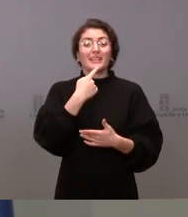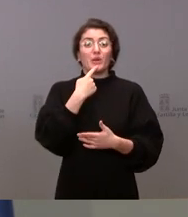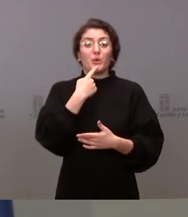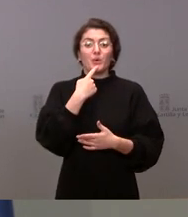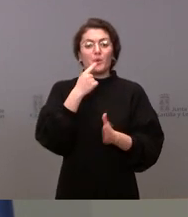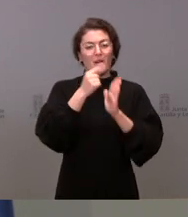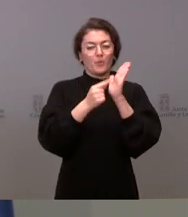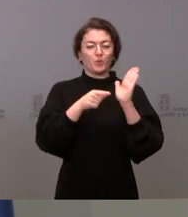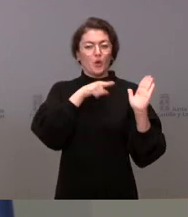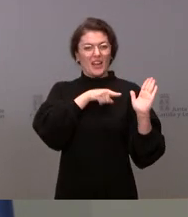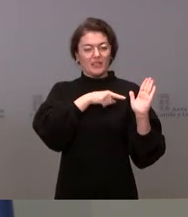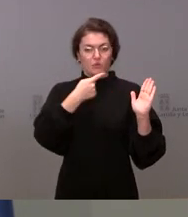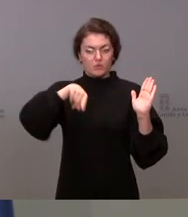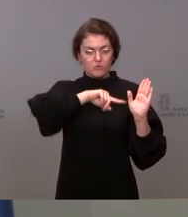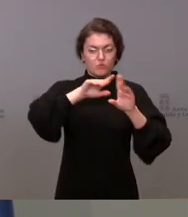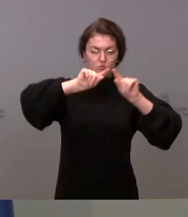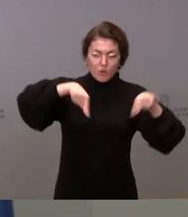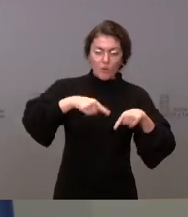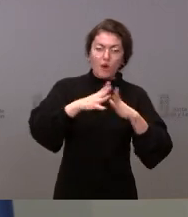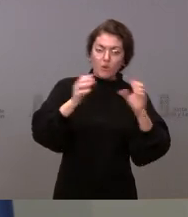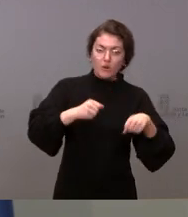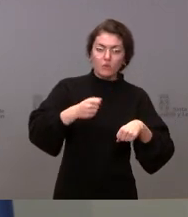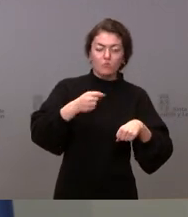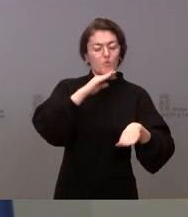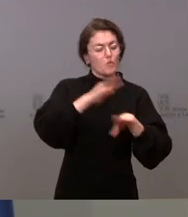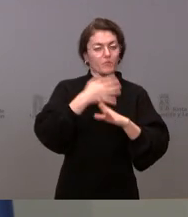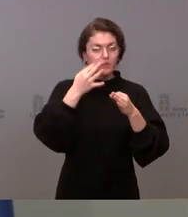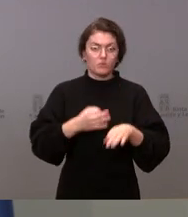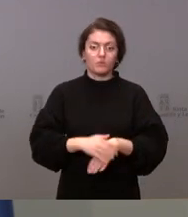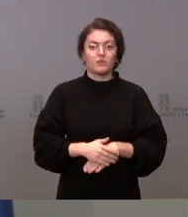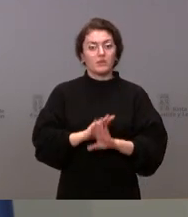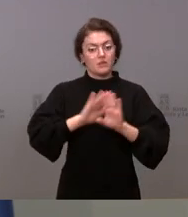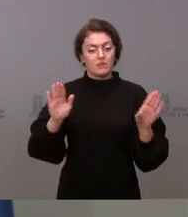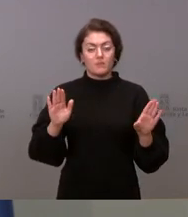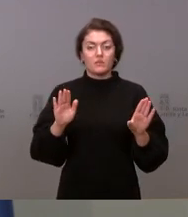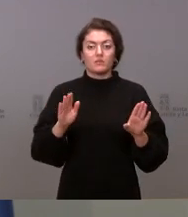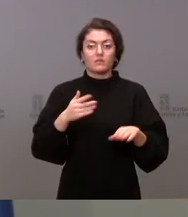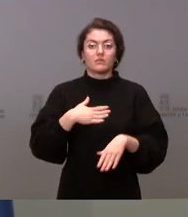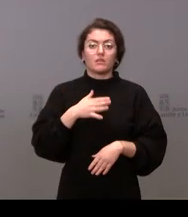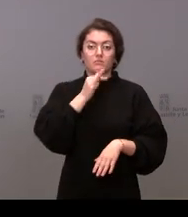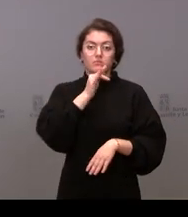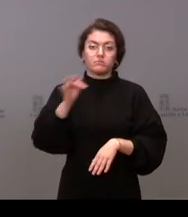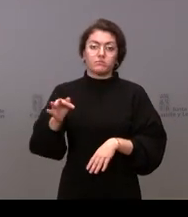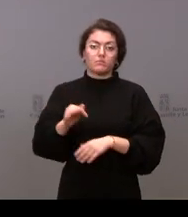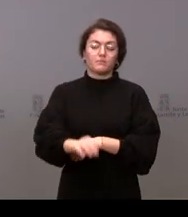se van a cumplir en todos sus extremos. Y, sin más, les dejo la palabra a continuación.